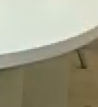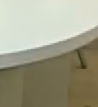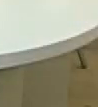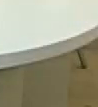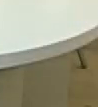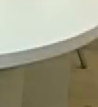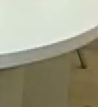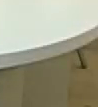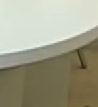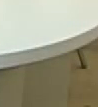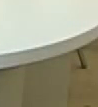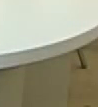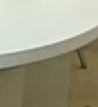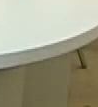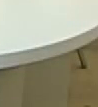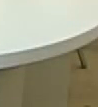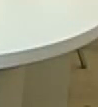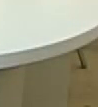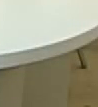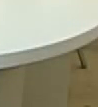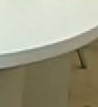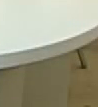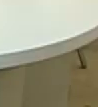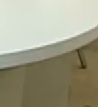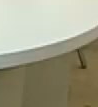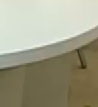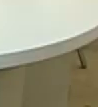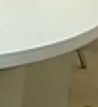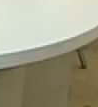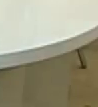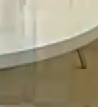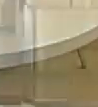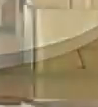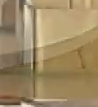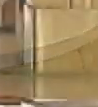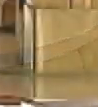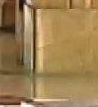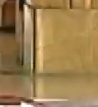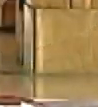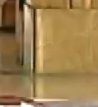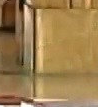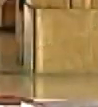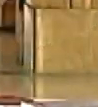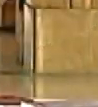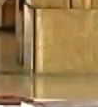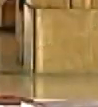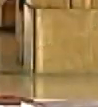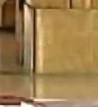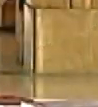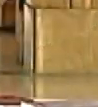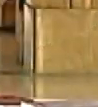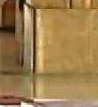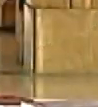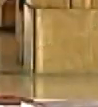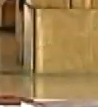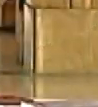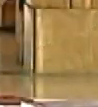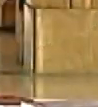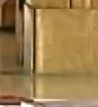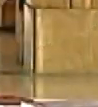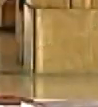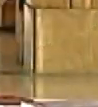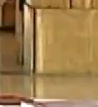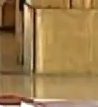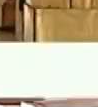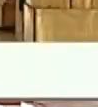igualmente, al caso anterior, tuvo contacto con uno de estos muchachos peloteros que fue firmado por las grandes